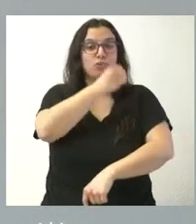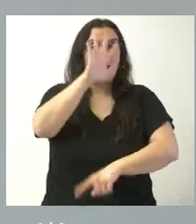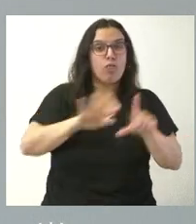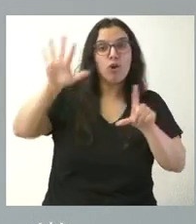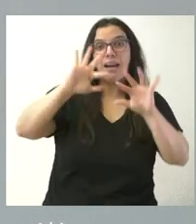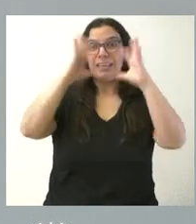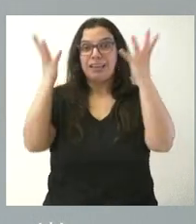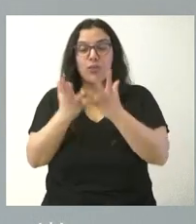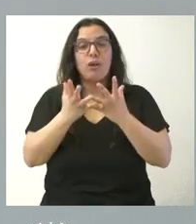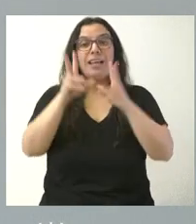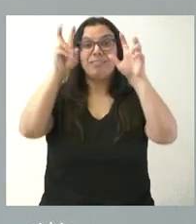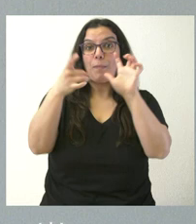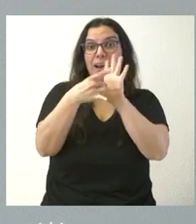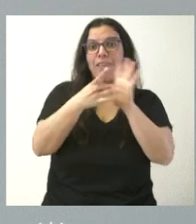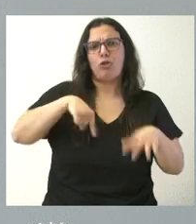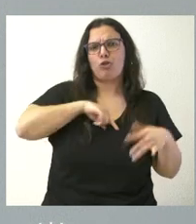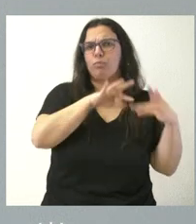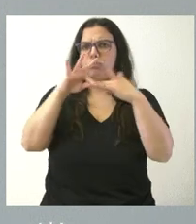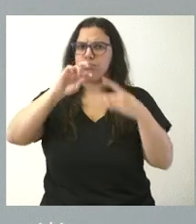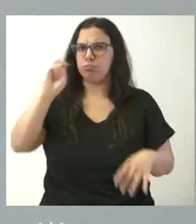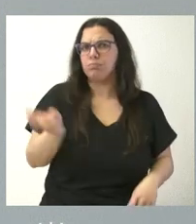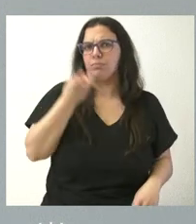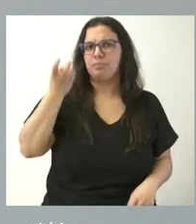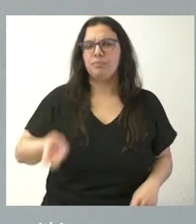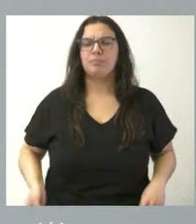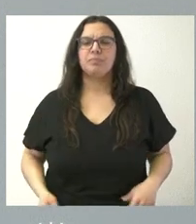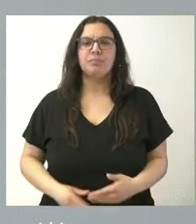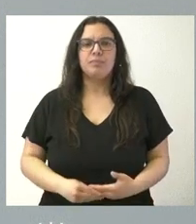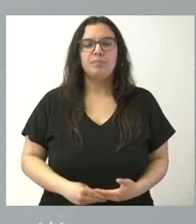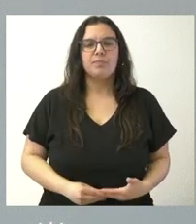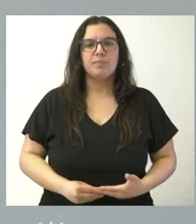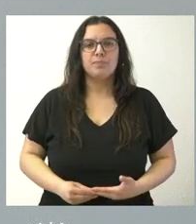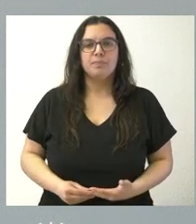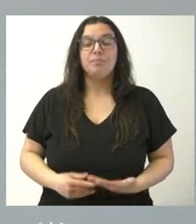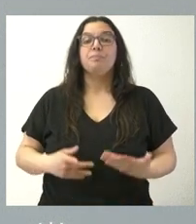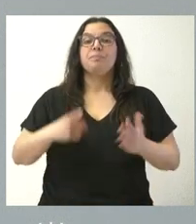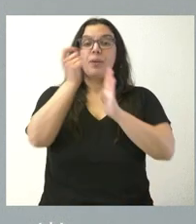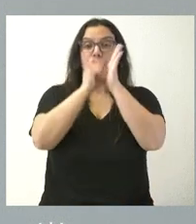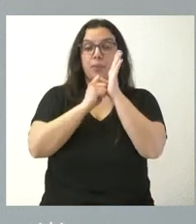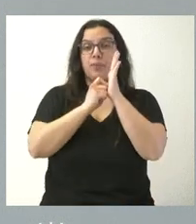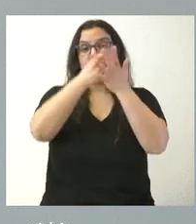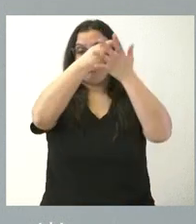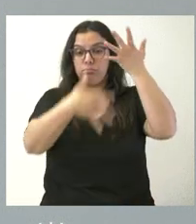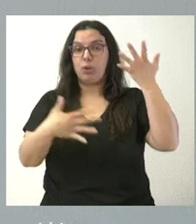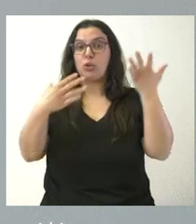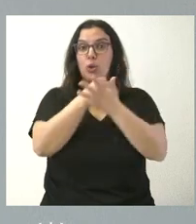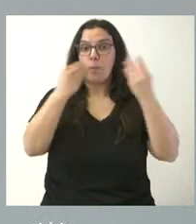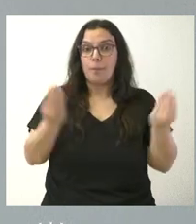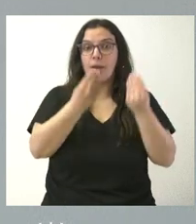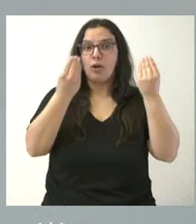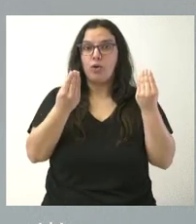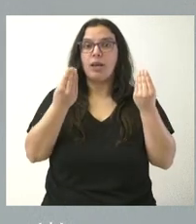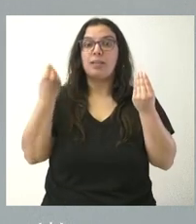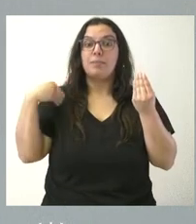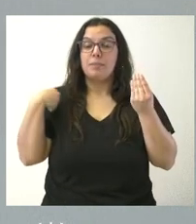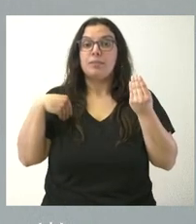e internacionales en términos de calidad de los servicios públicos. El conjunto de esas actuaciones de mejora incluso se han incrementado respecto de las